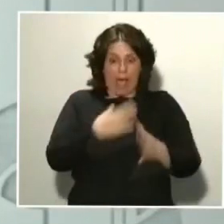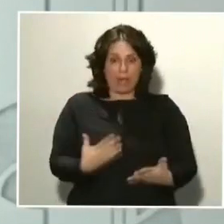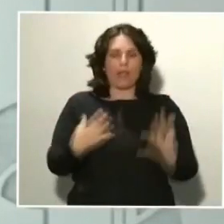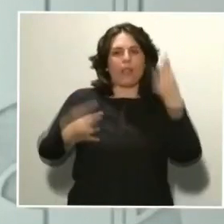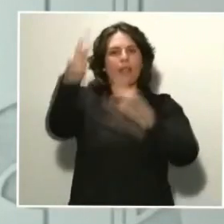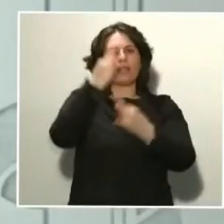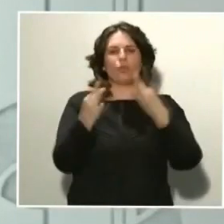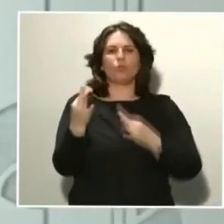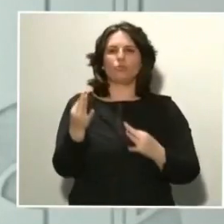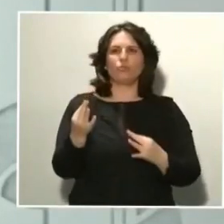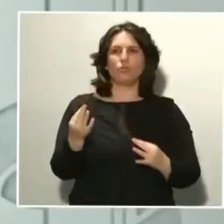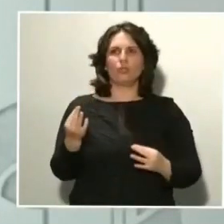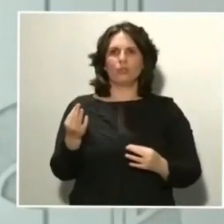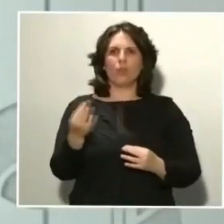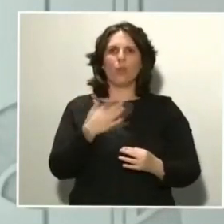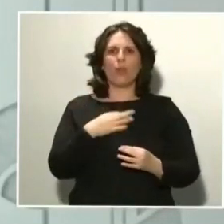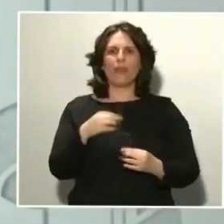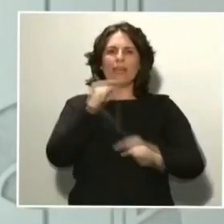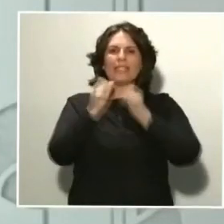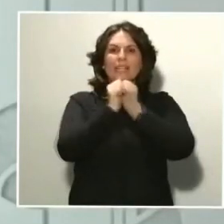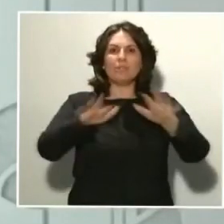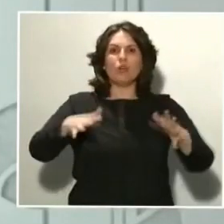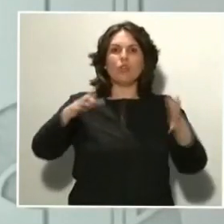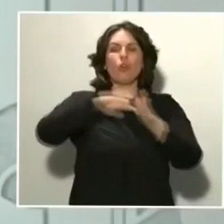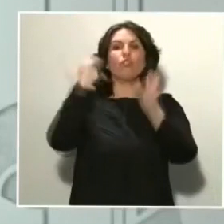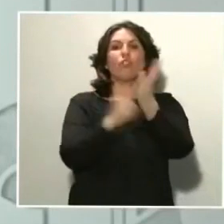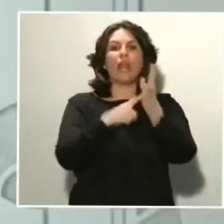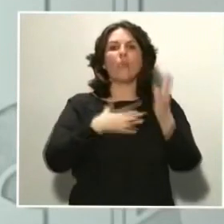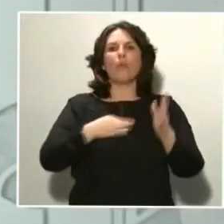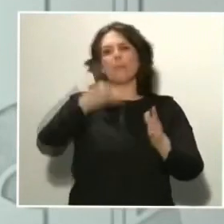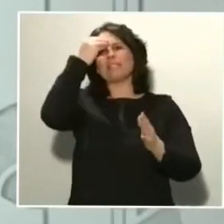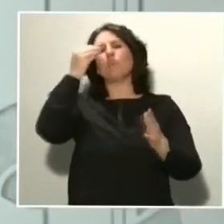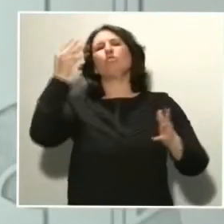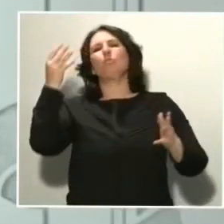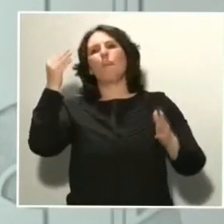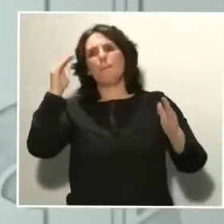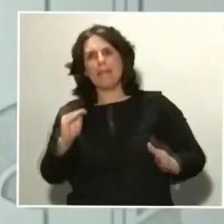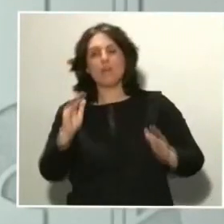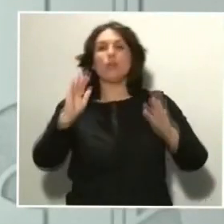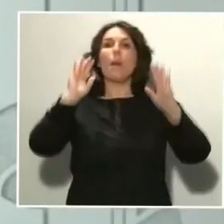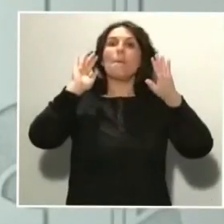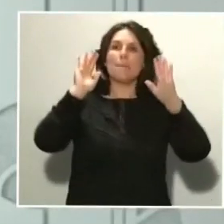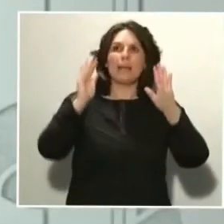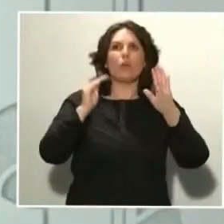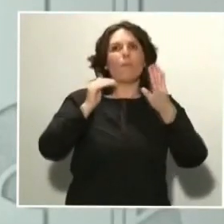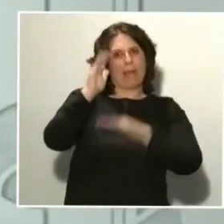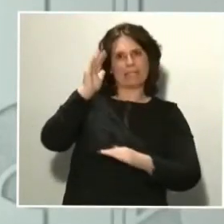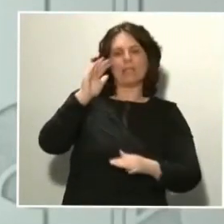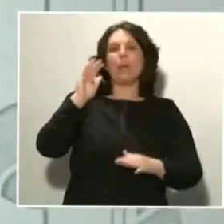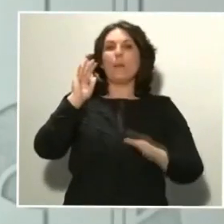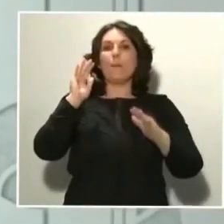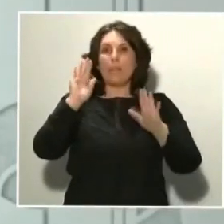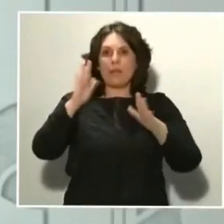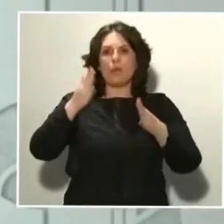infravaloren la transmisión total, pero sí que nos permiten valorar la evolución porque son datos relativamente estables